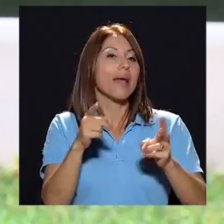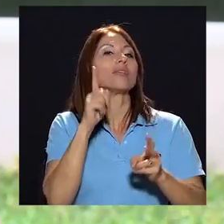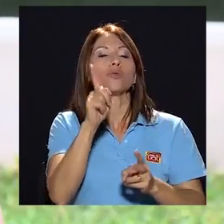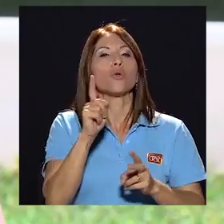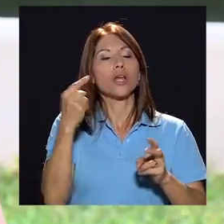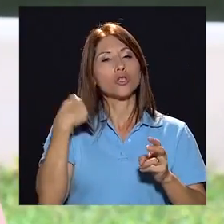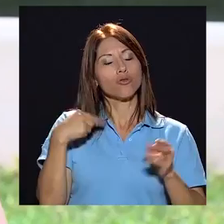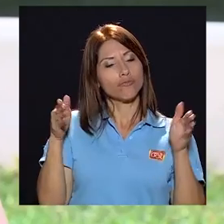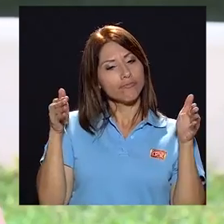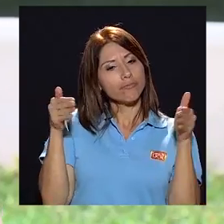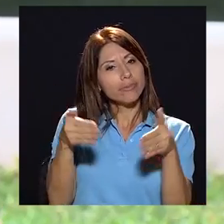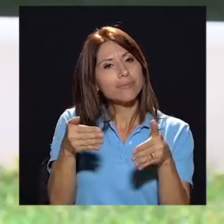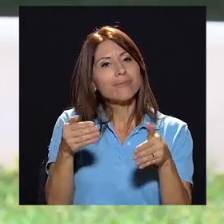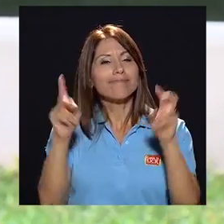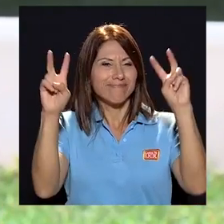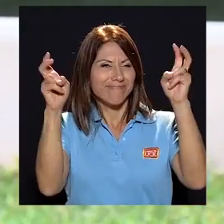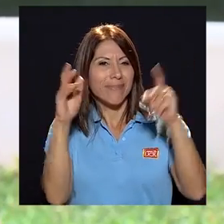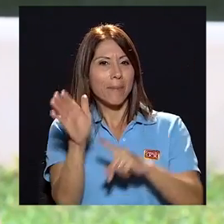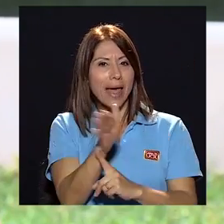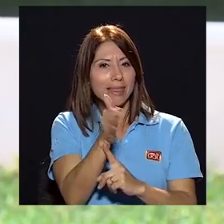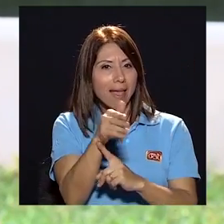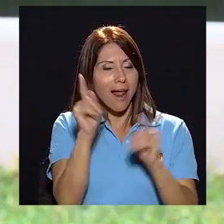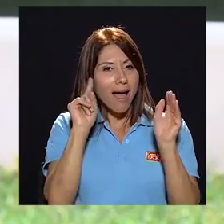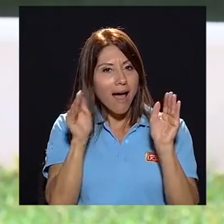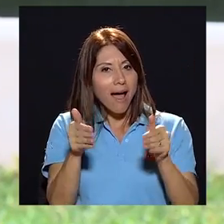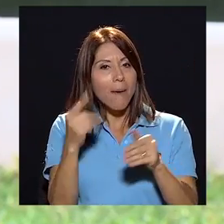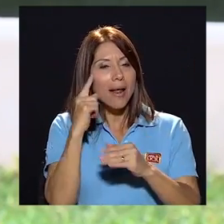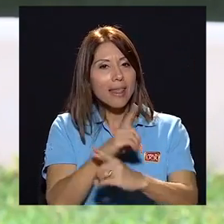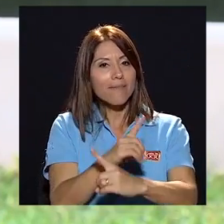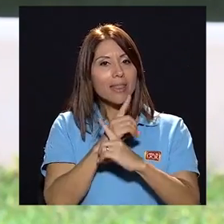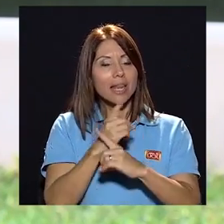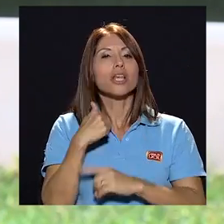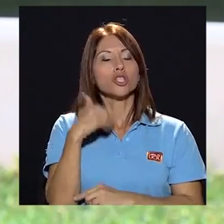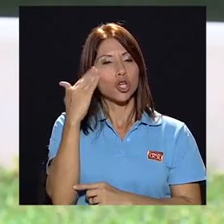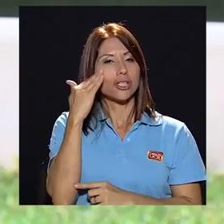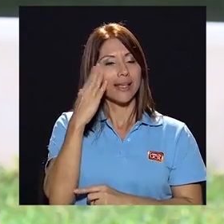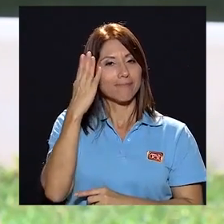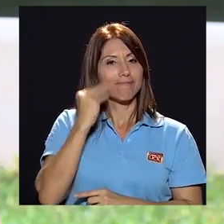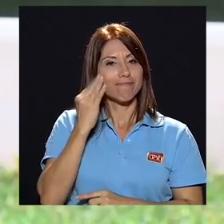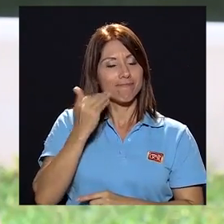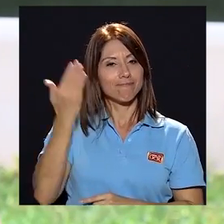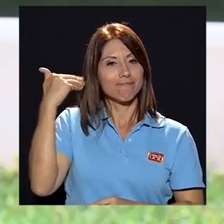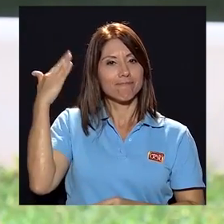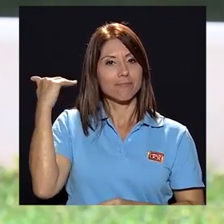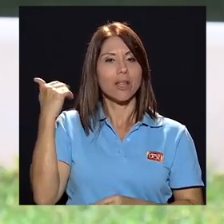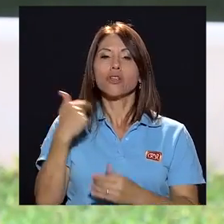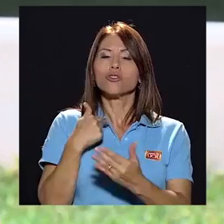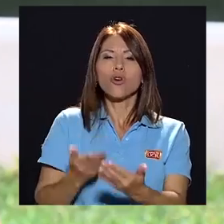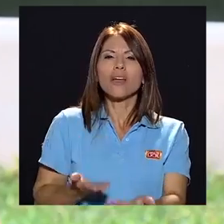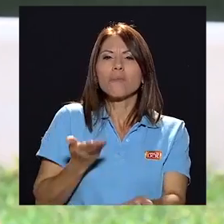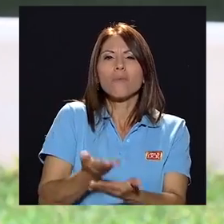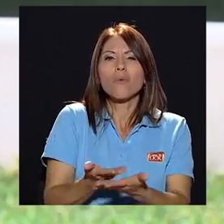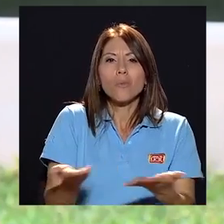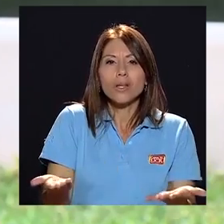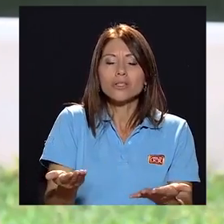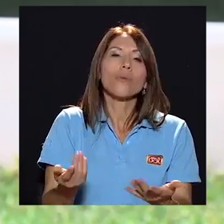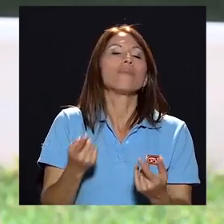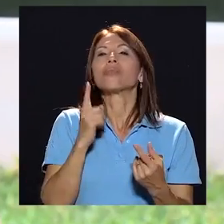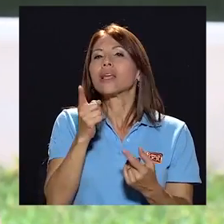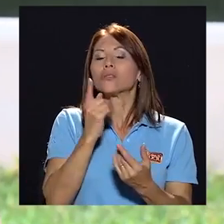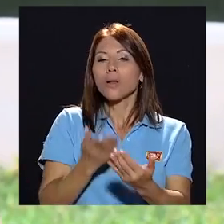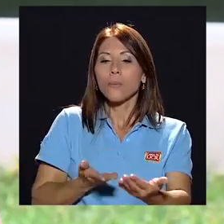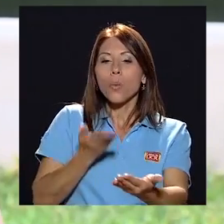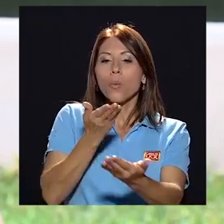banderas ahorita para defender, porque sé que es estar en esa posición. ¿Qué he propuesto yo? Más que